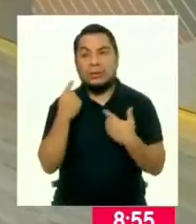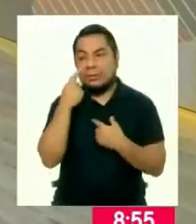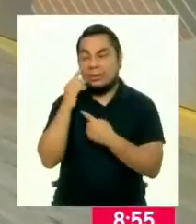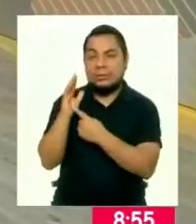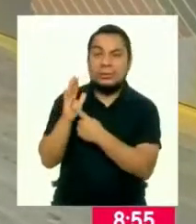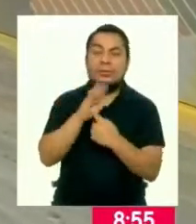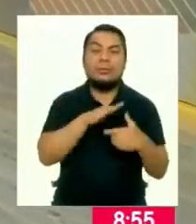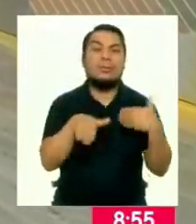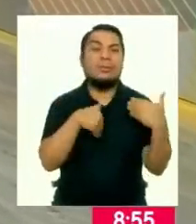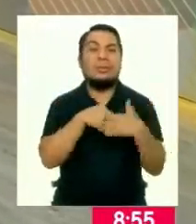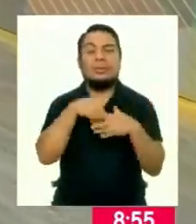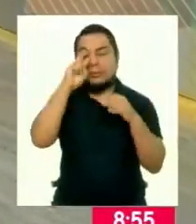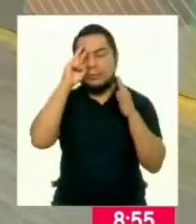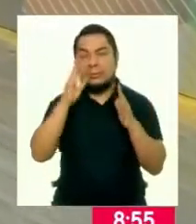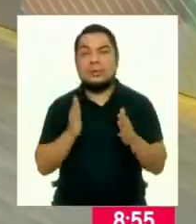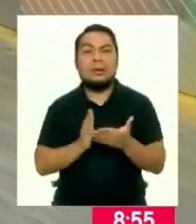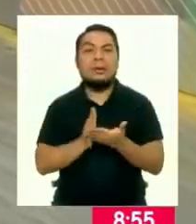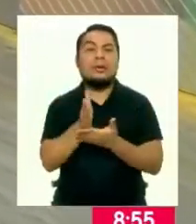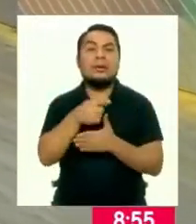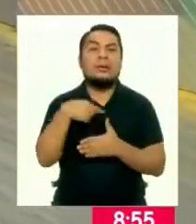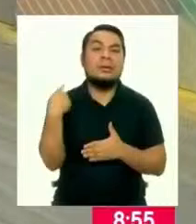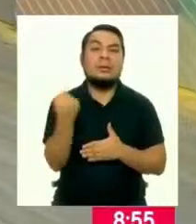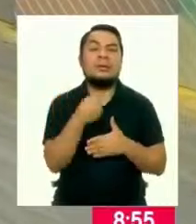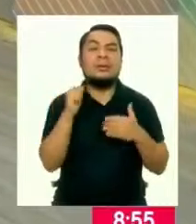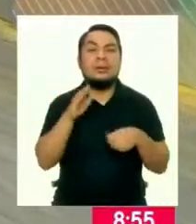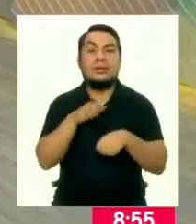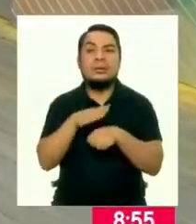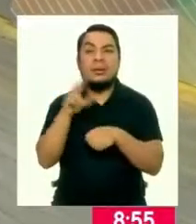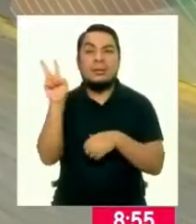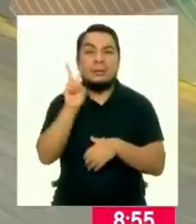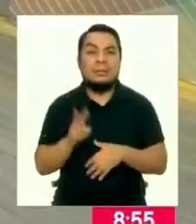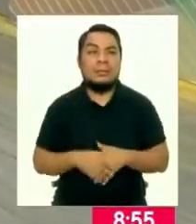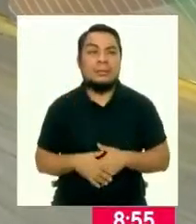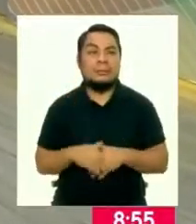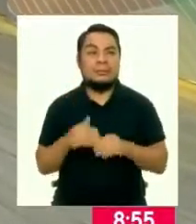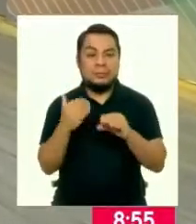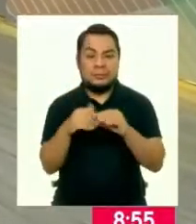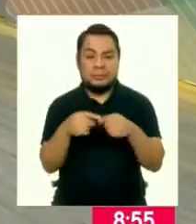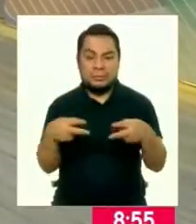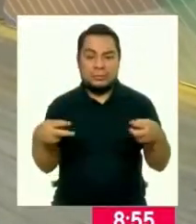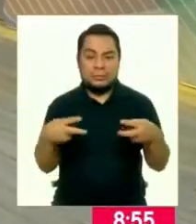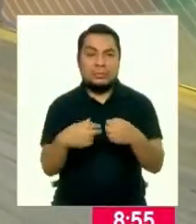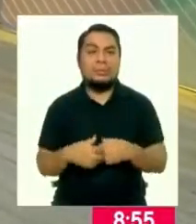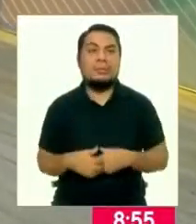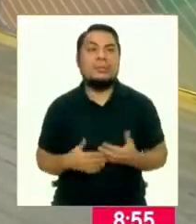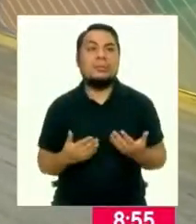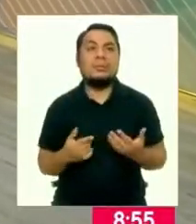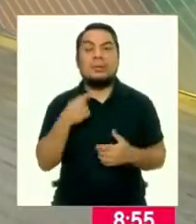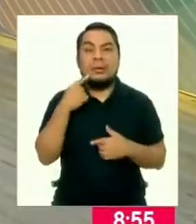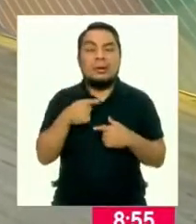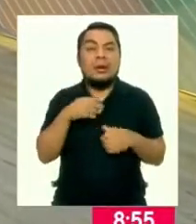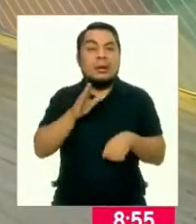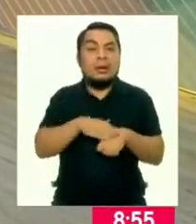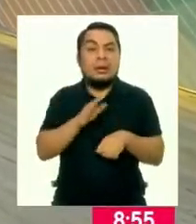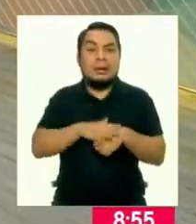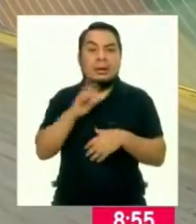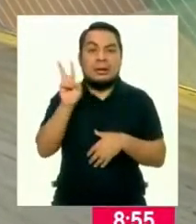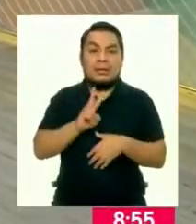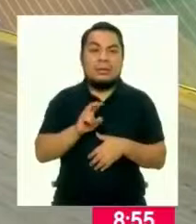conocer a todos los peruanos a través de nuestro segmento Alerta Verde. El correo aparece en pantalla. Si no se los cuento, alertaverde